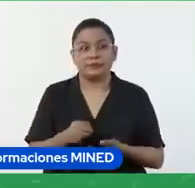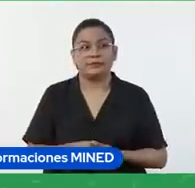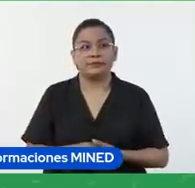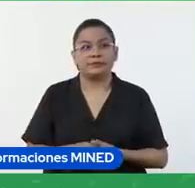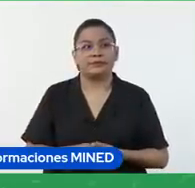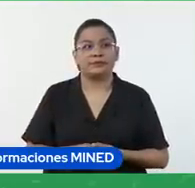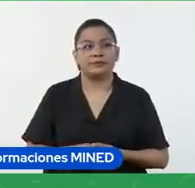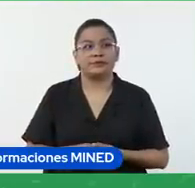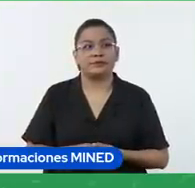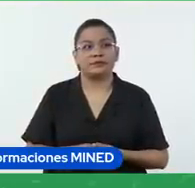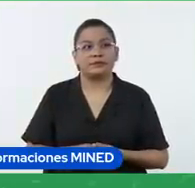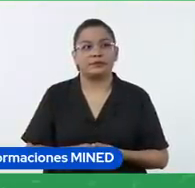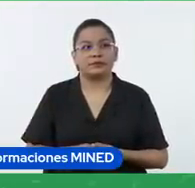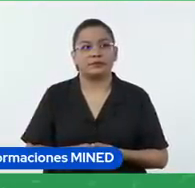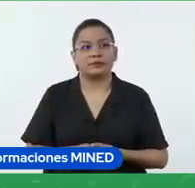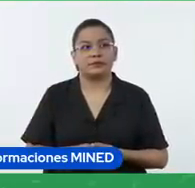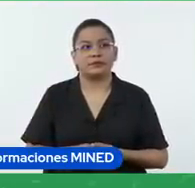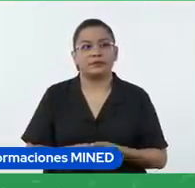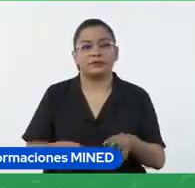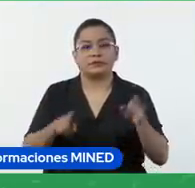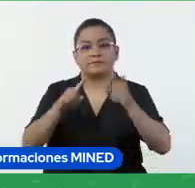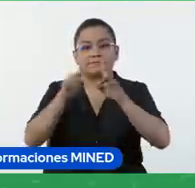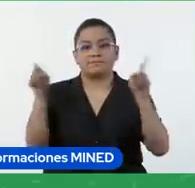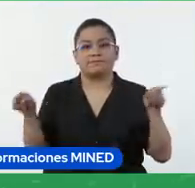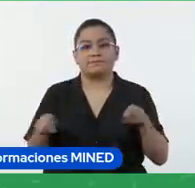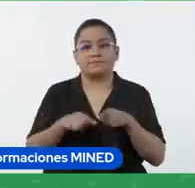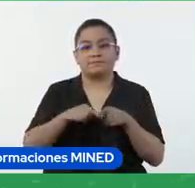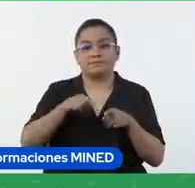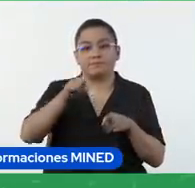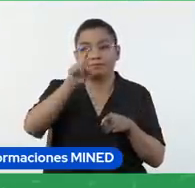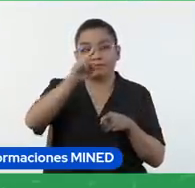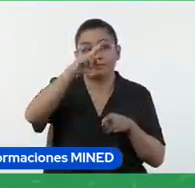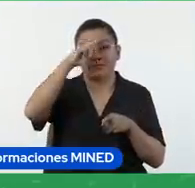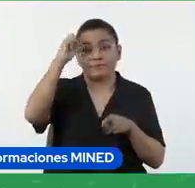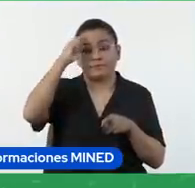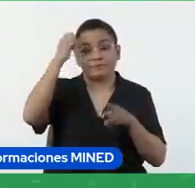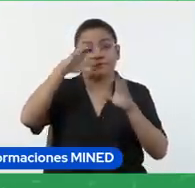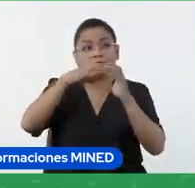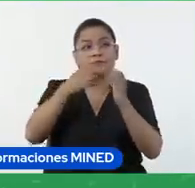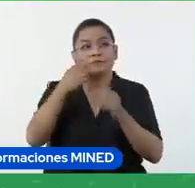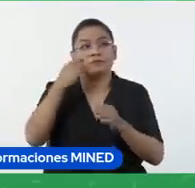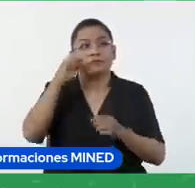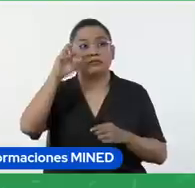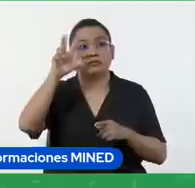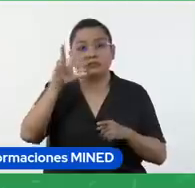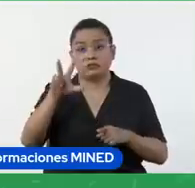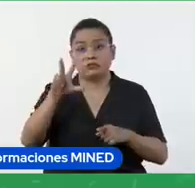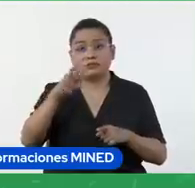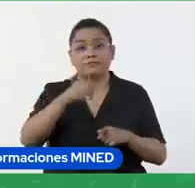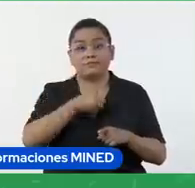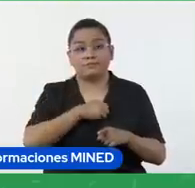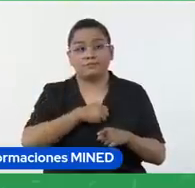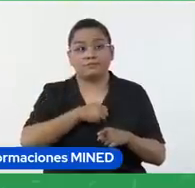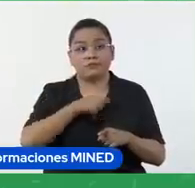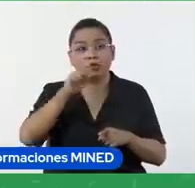Voy a a trabajo en clase, y aquí yo tengo tres actividades, ya tres tareas.